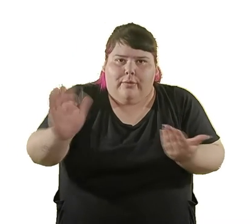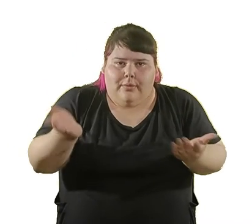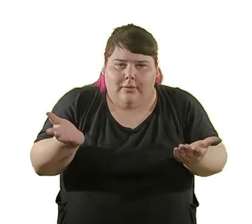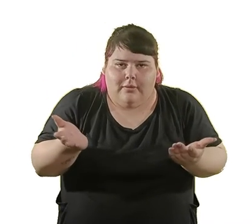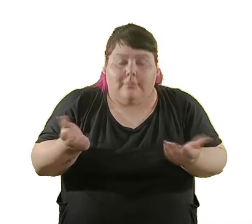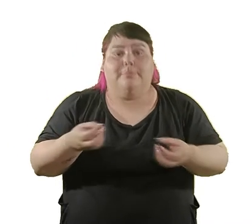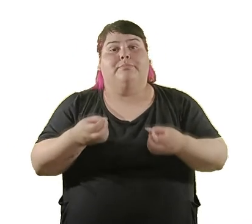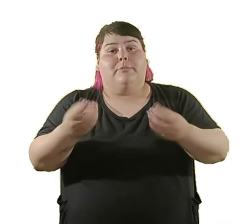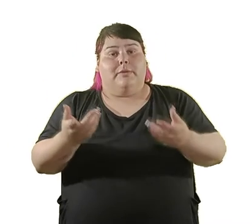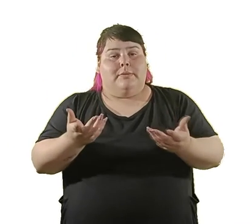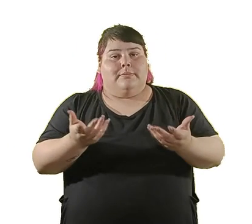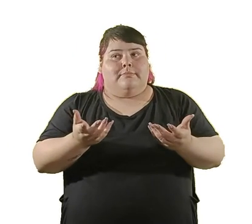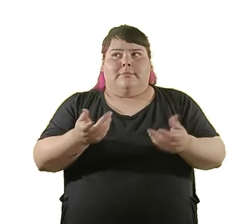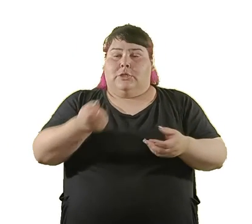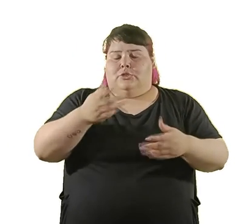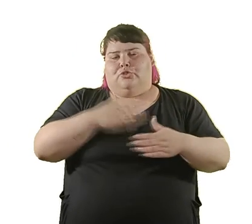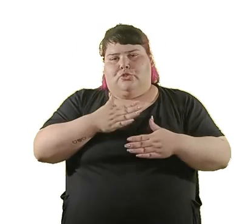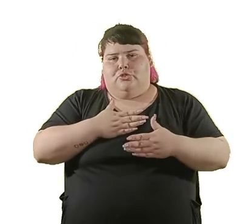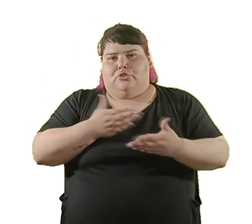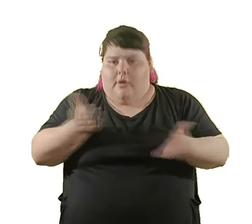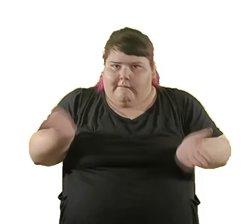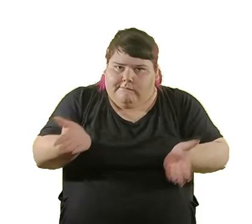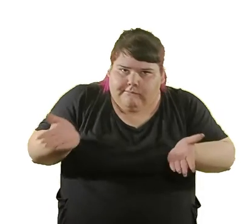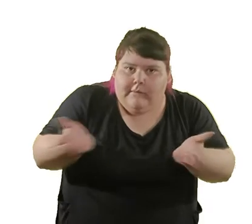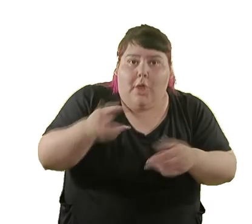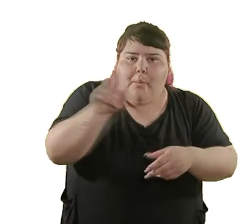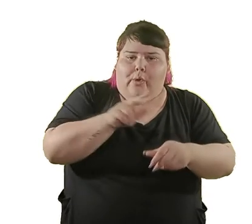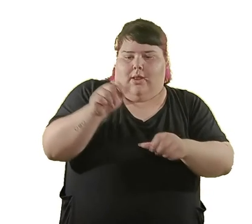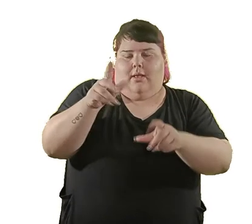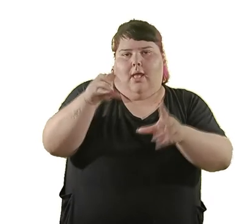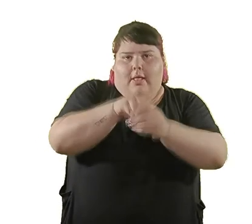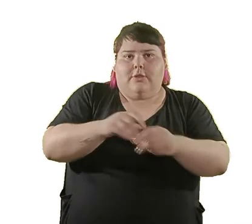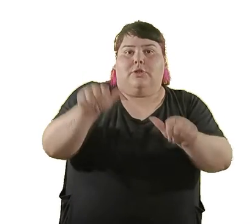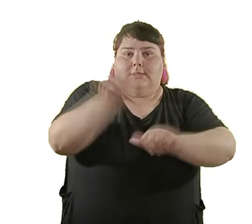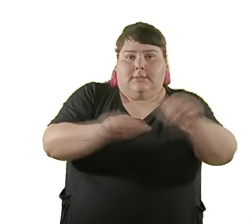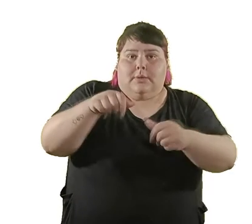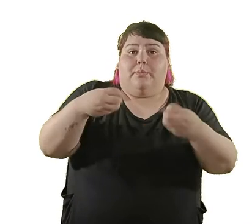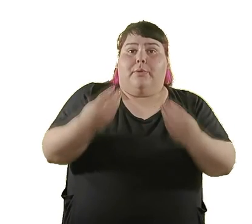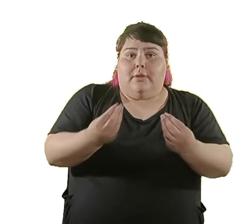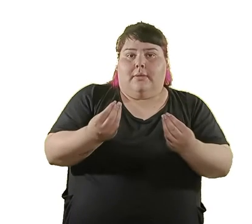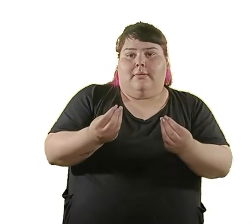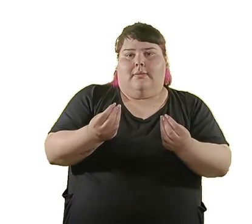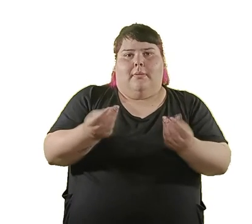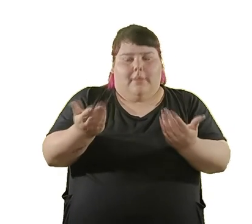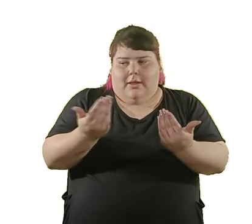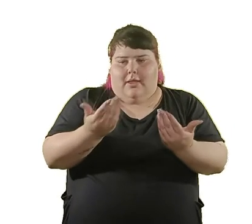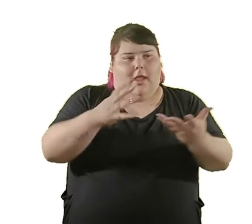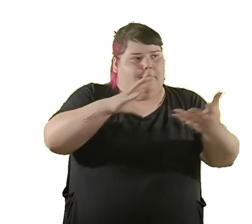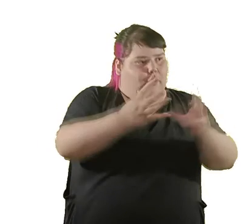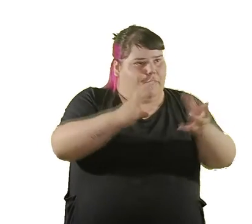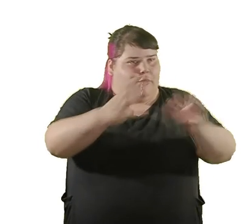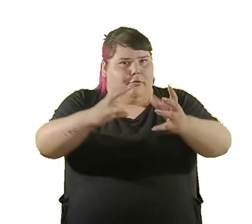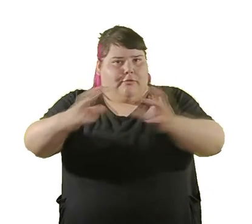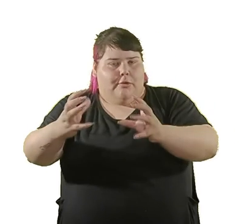cuando yo hago mucha hincapié en la visibilización de las mujeres en la ciencia, en parte es para esto, es para que existan ciertos modelos que